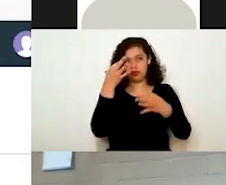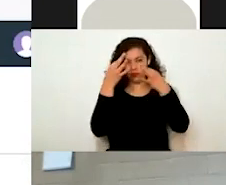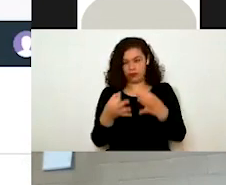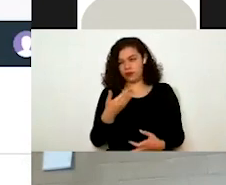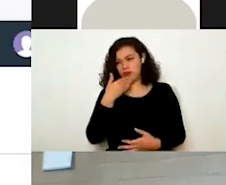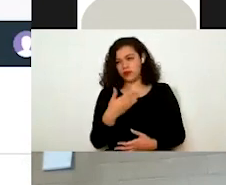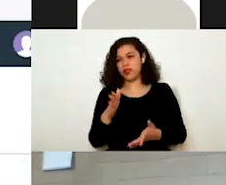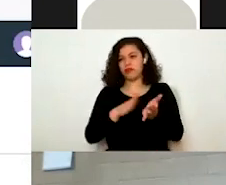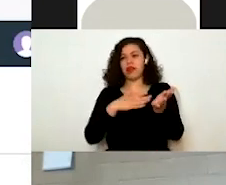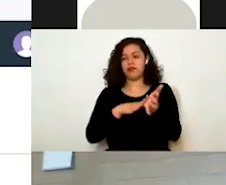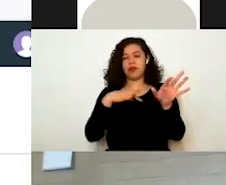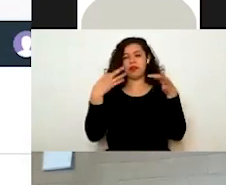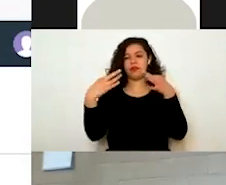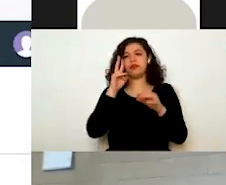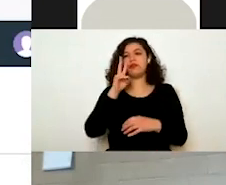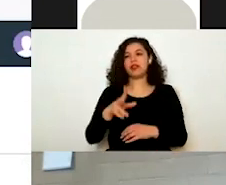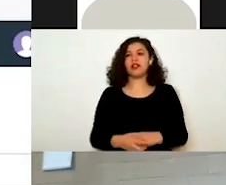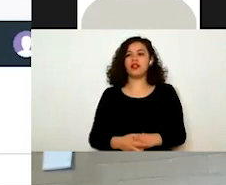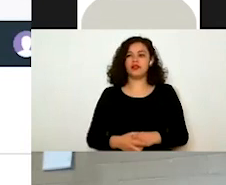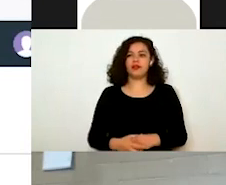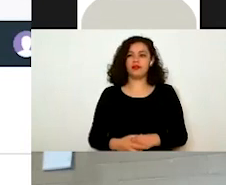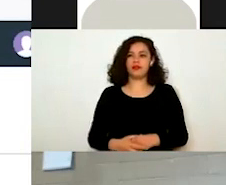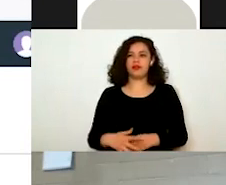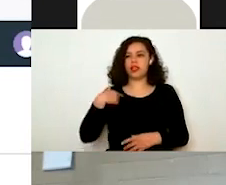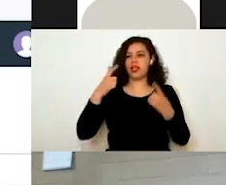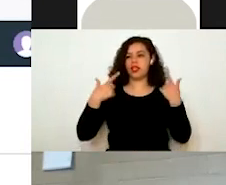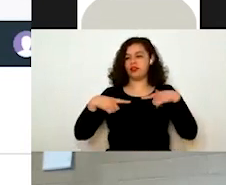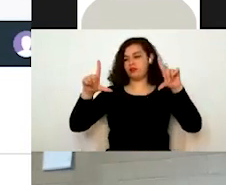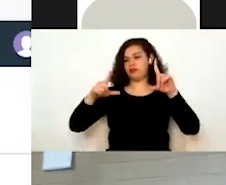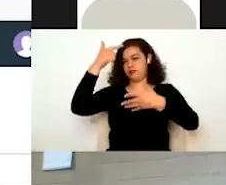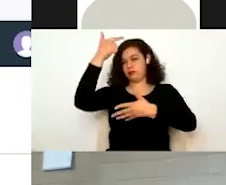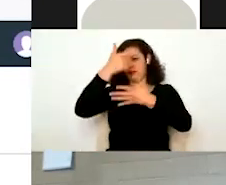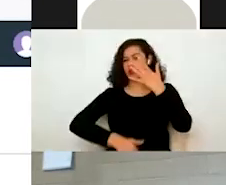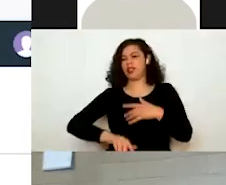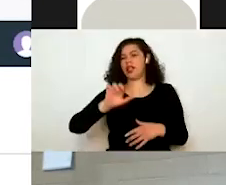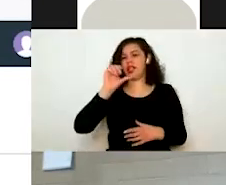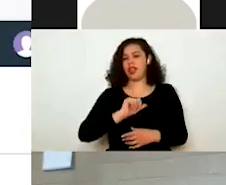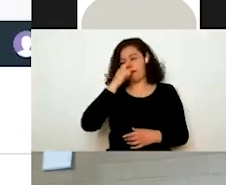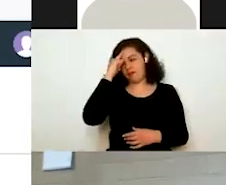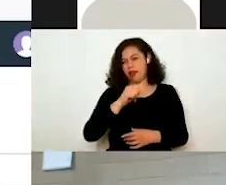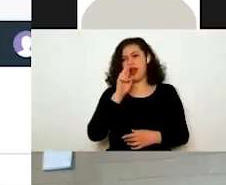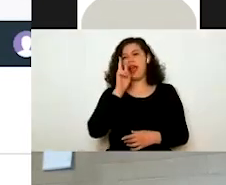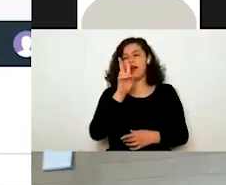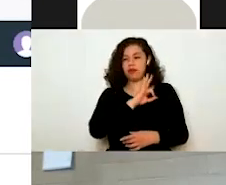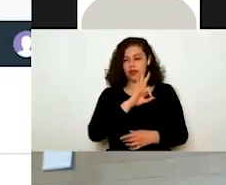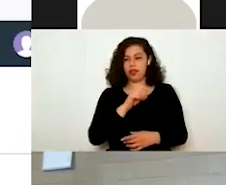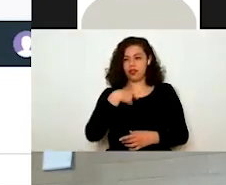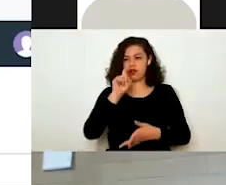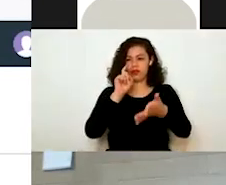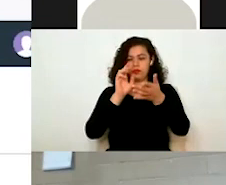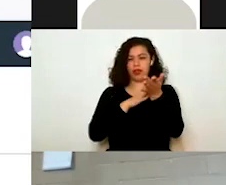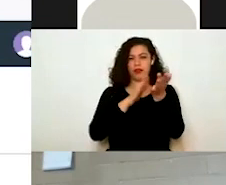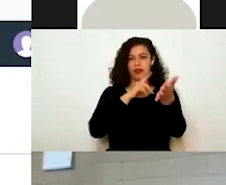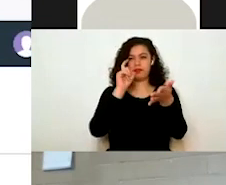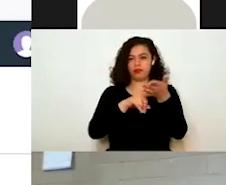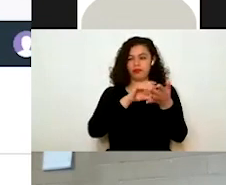documentación, aquí, bueno, me manda una leyenda de acuse. Y aquí yo puedo, en este, si le doy clic a este documento,